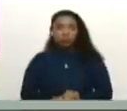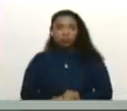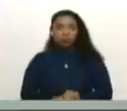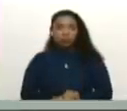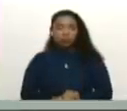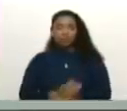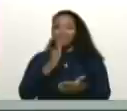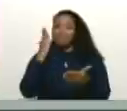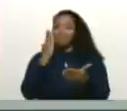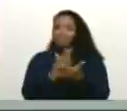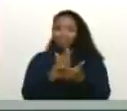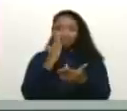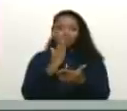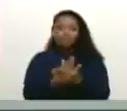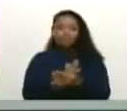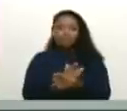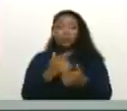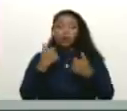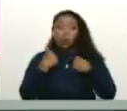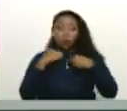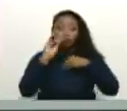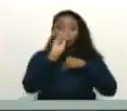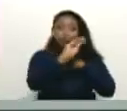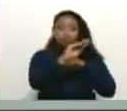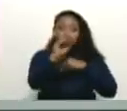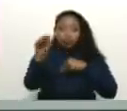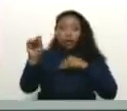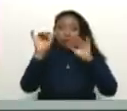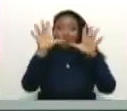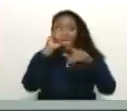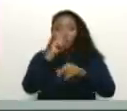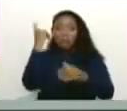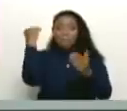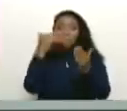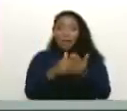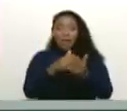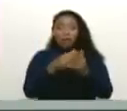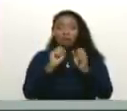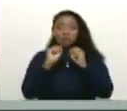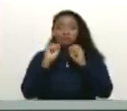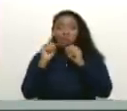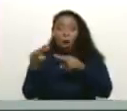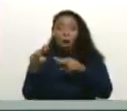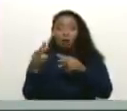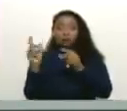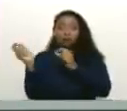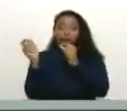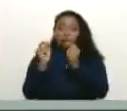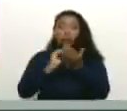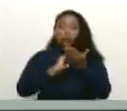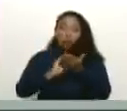Siempre. Yo he convocado en 10 años más de mil oportunidades el diálogo nacional.